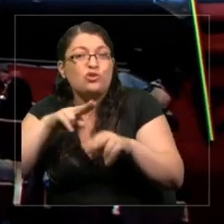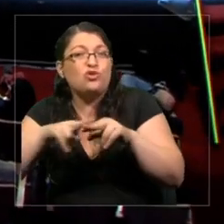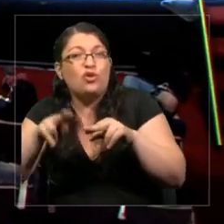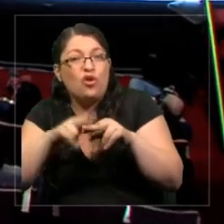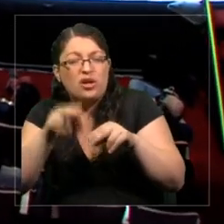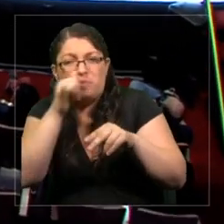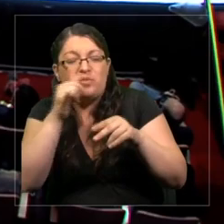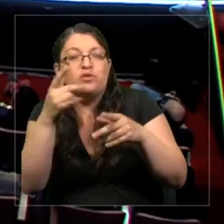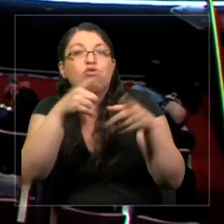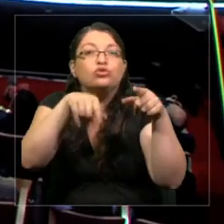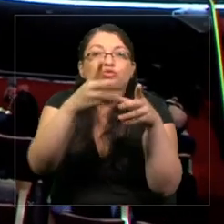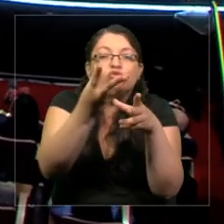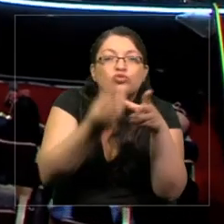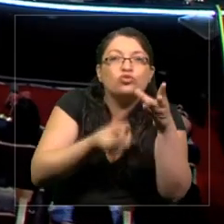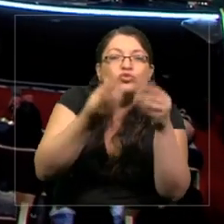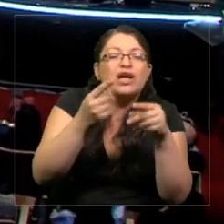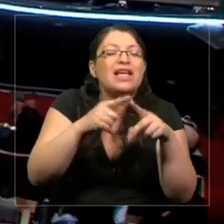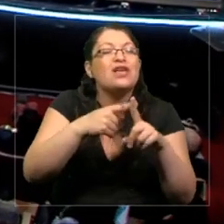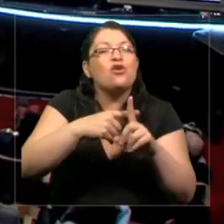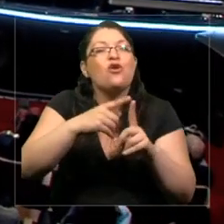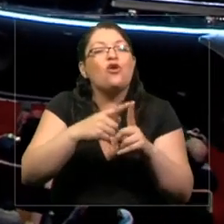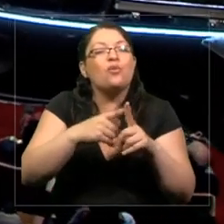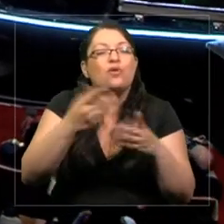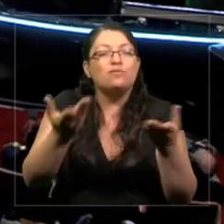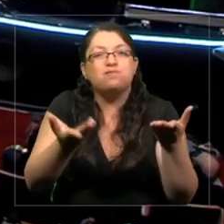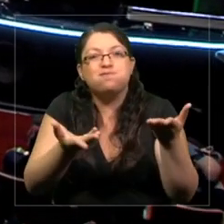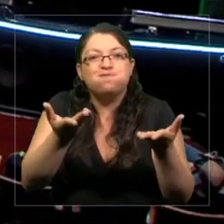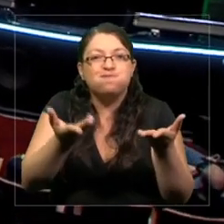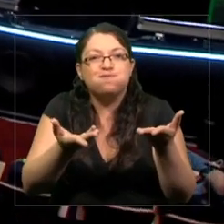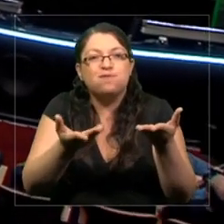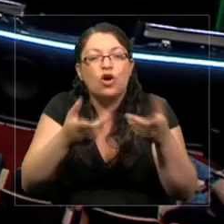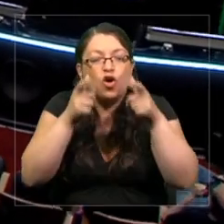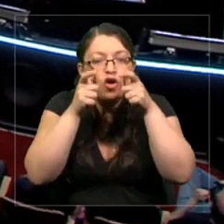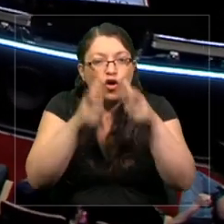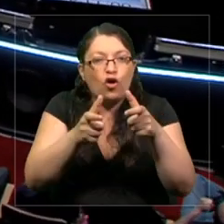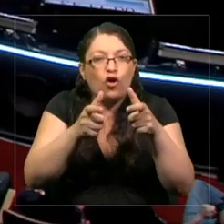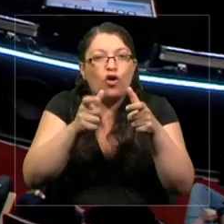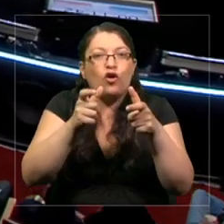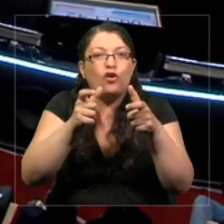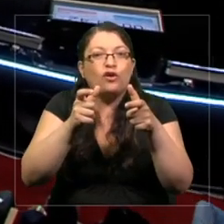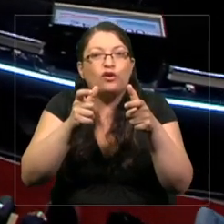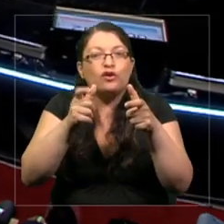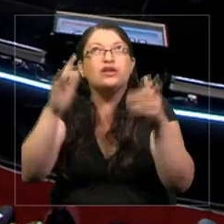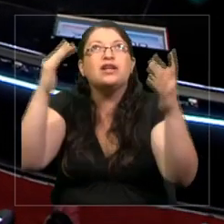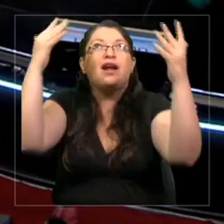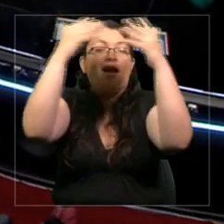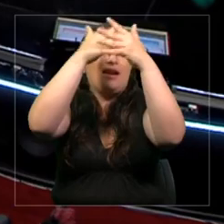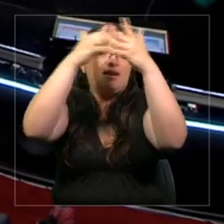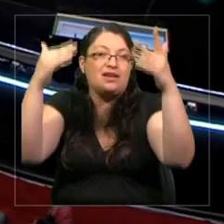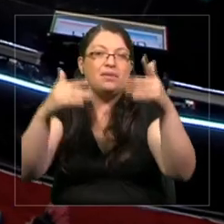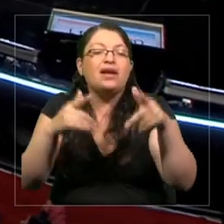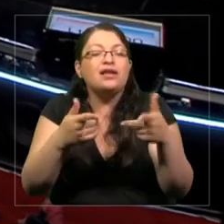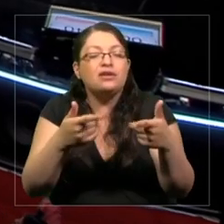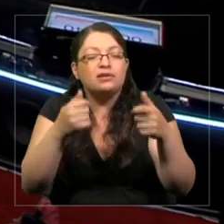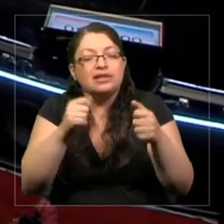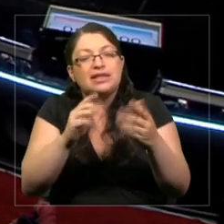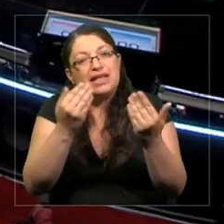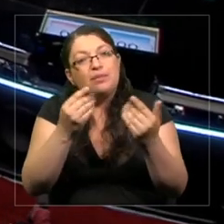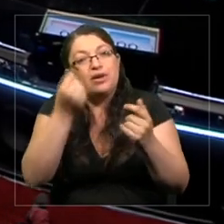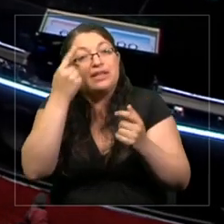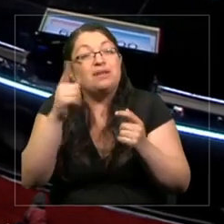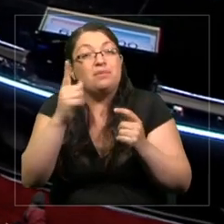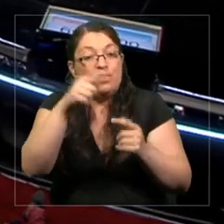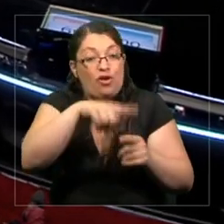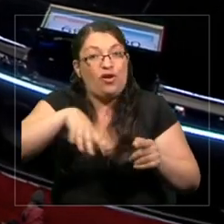regulan el clima y hay una gran razón para entender estos ecosistemas complejos. Lo que